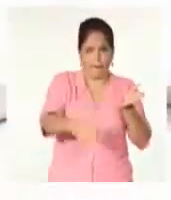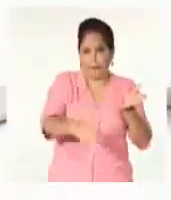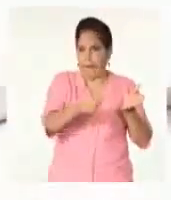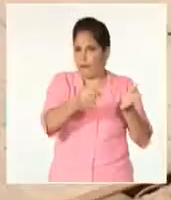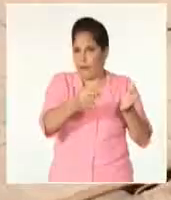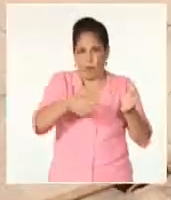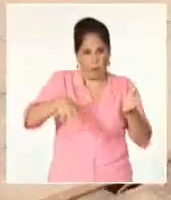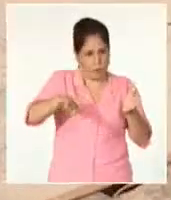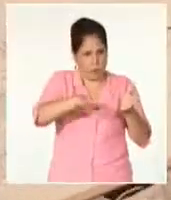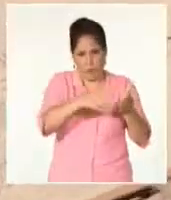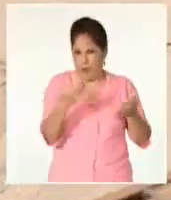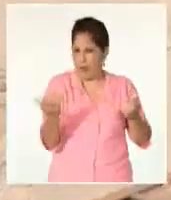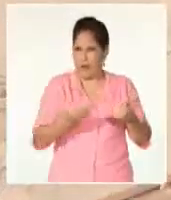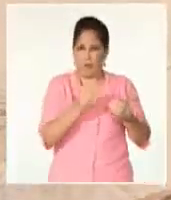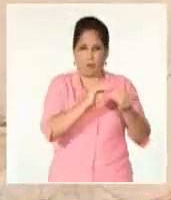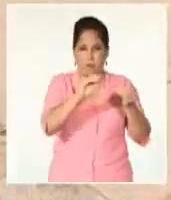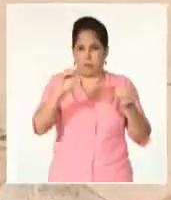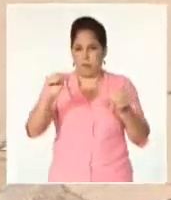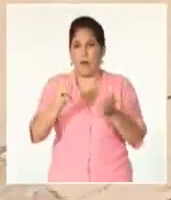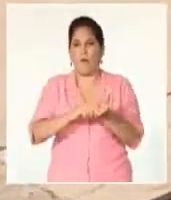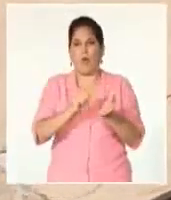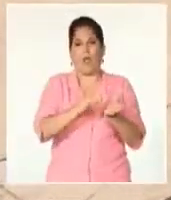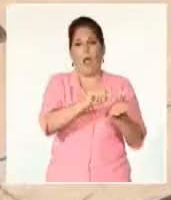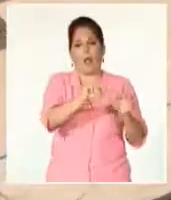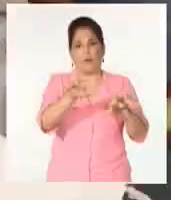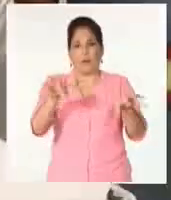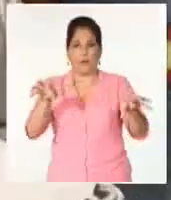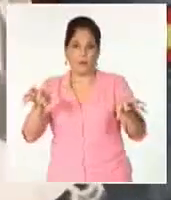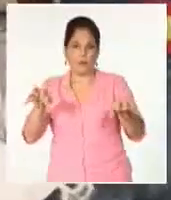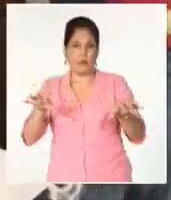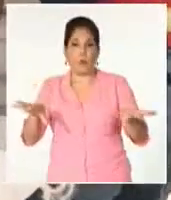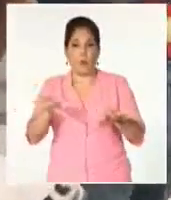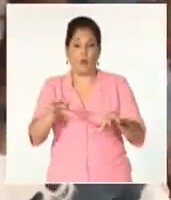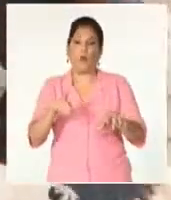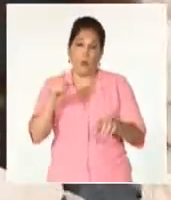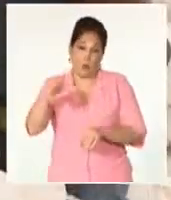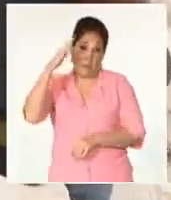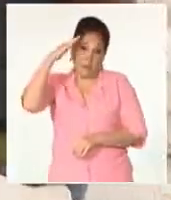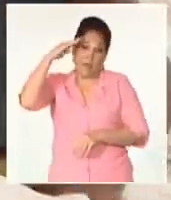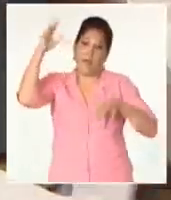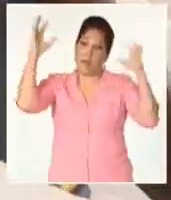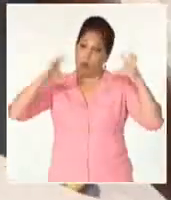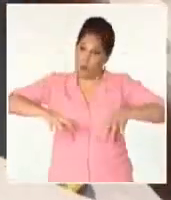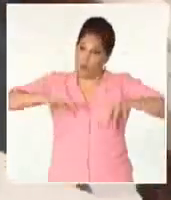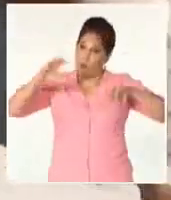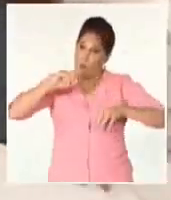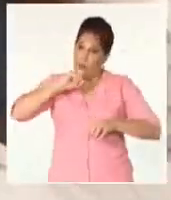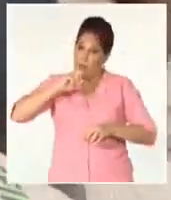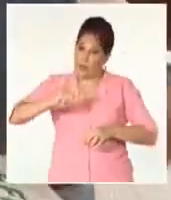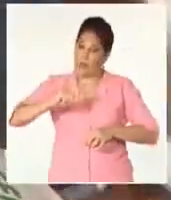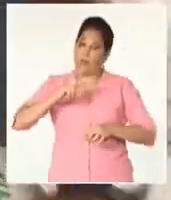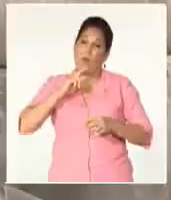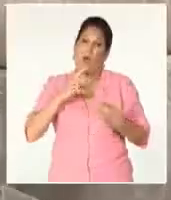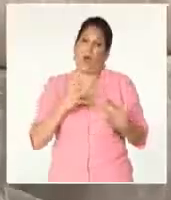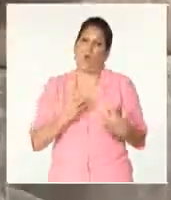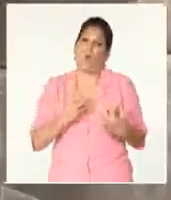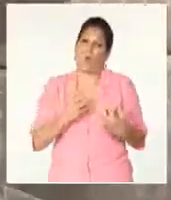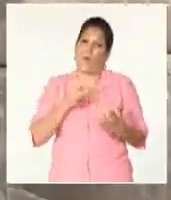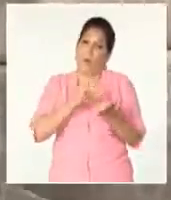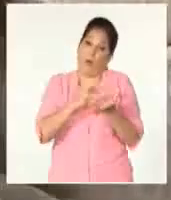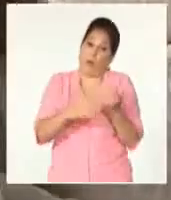sabiendo además que han estado incidiendo las lluvias en un grupo de territorio. Bueno, se está